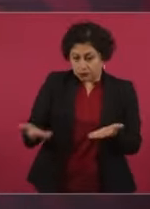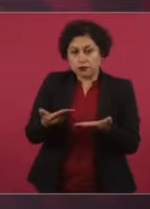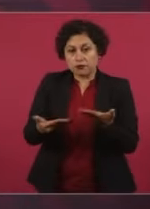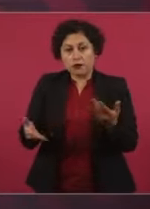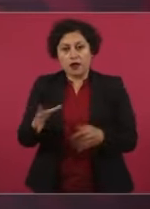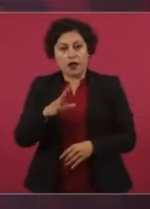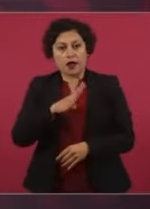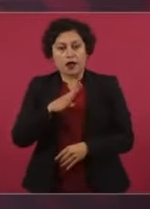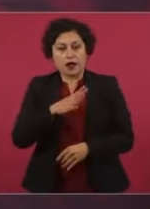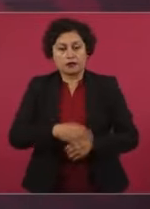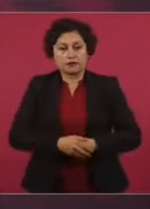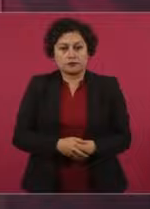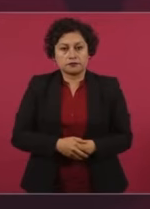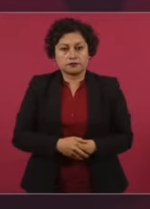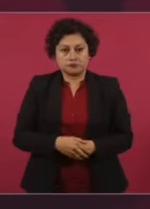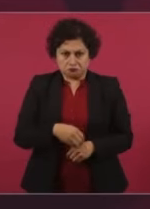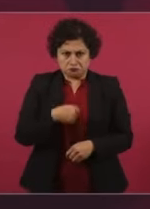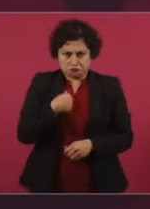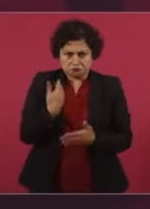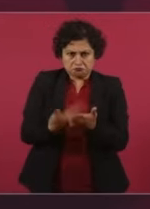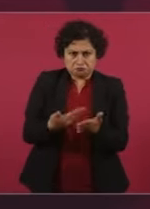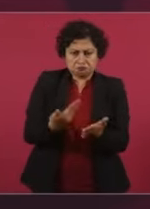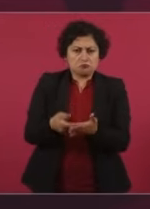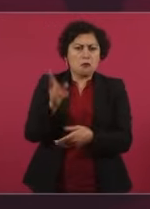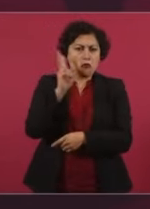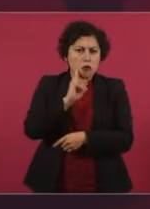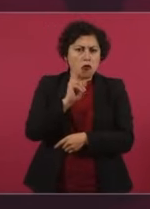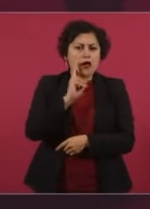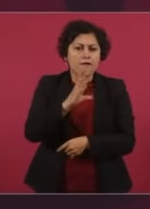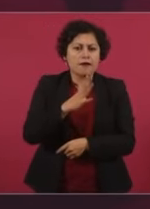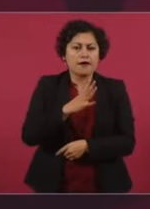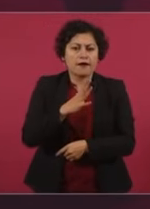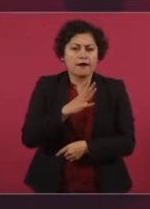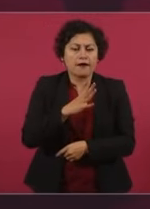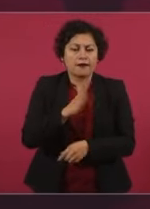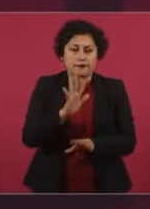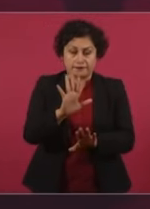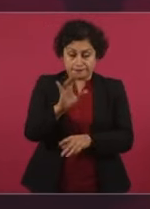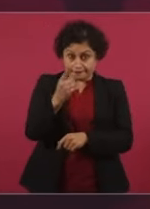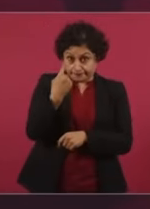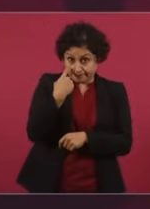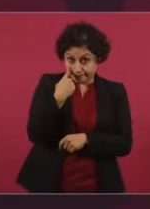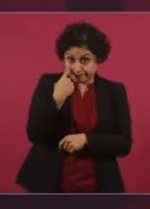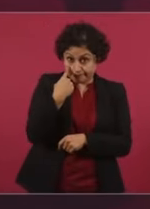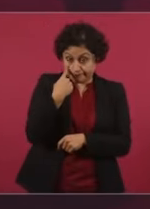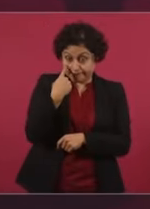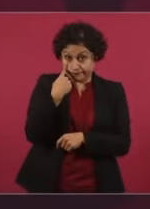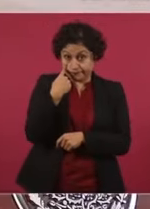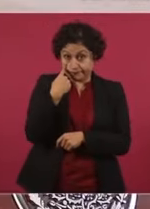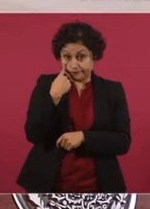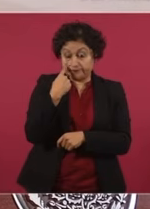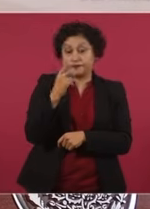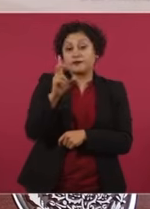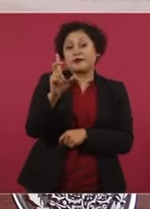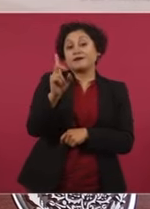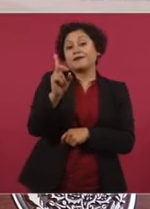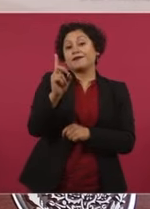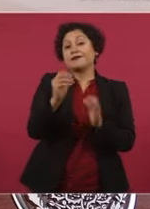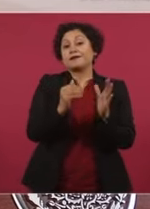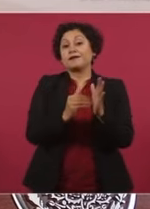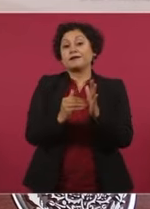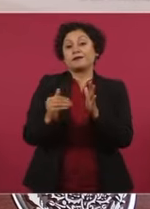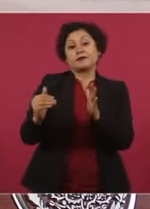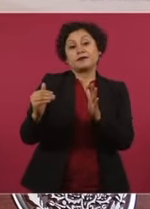puedo probarles que a más de treinta millones de familias